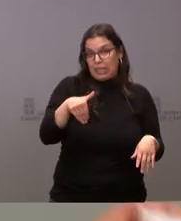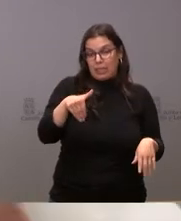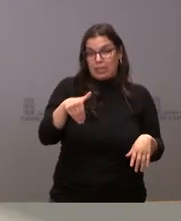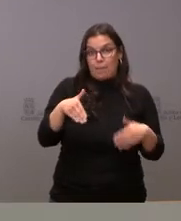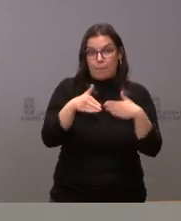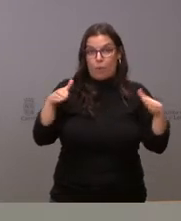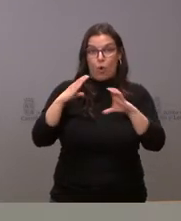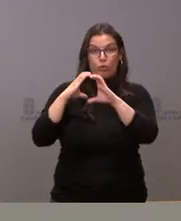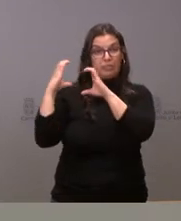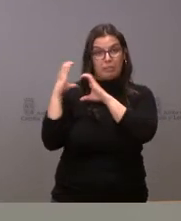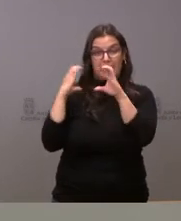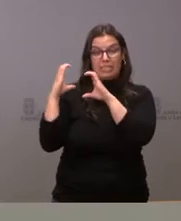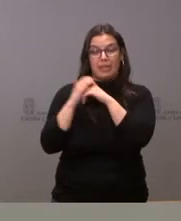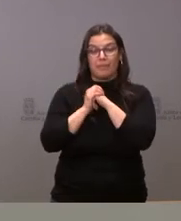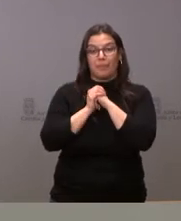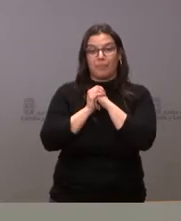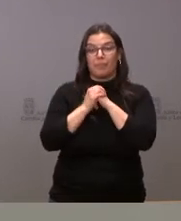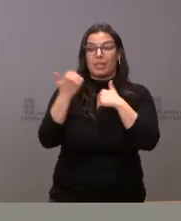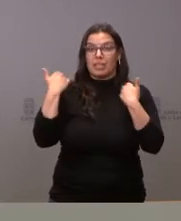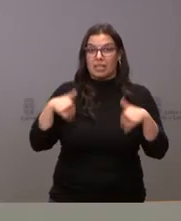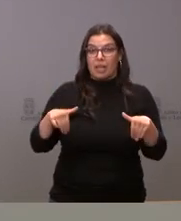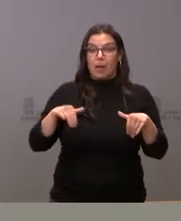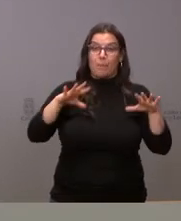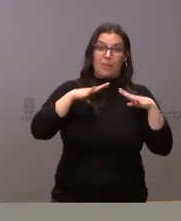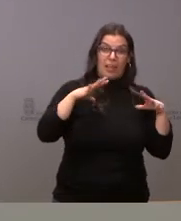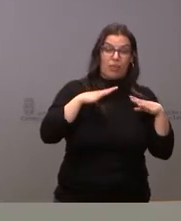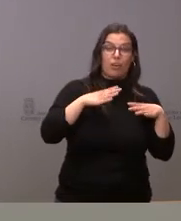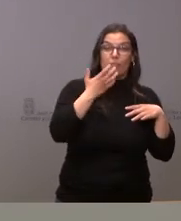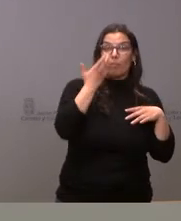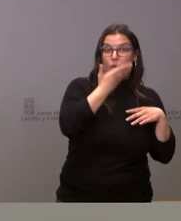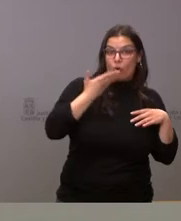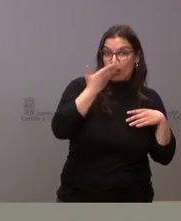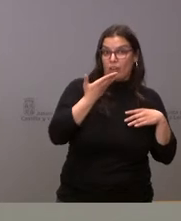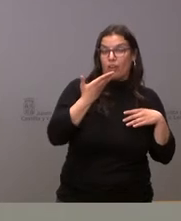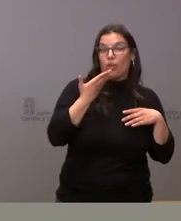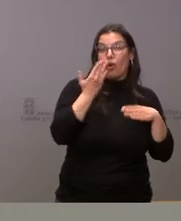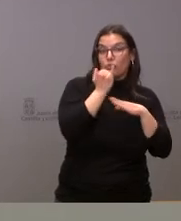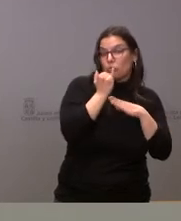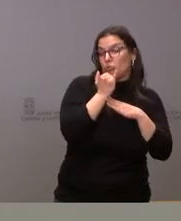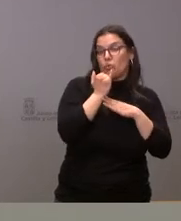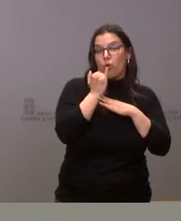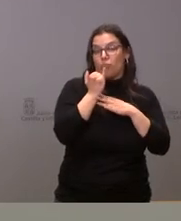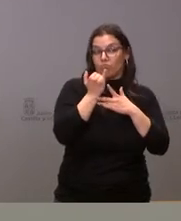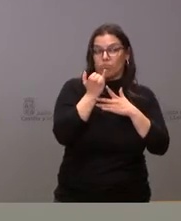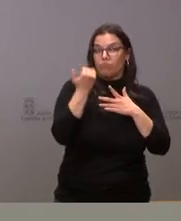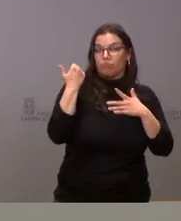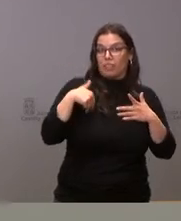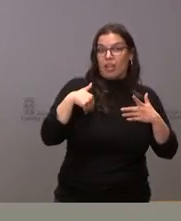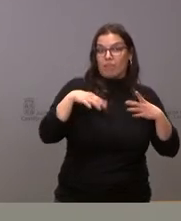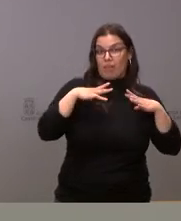comenzar la Semana Santa, ya han comenzado, por otra parte, las vacaciones escolares de nuestros jóvenes y niños,